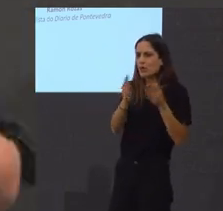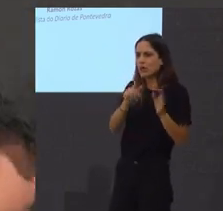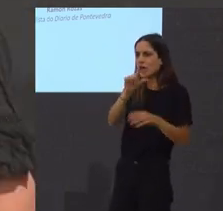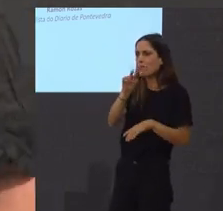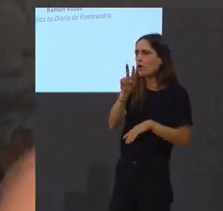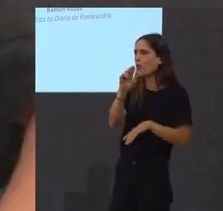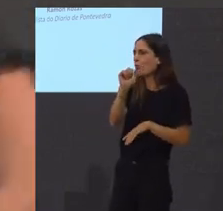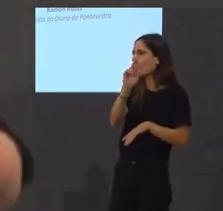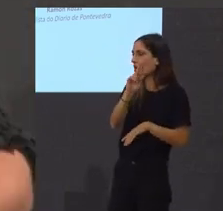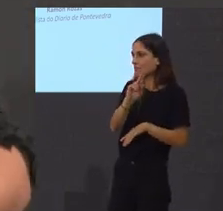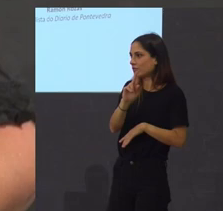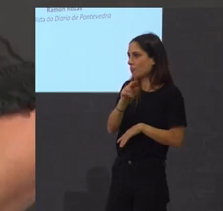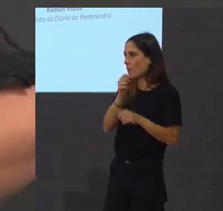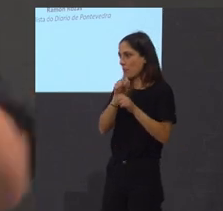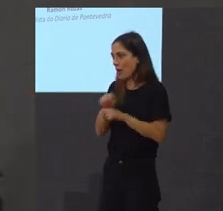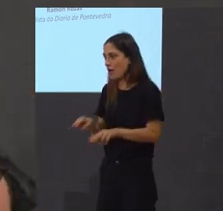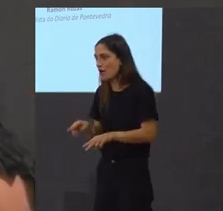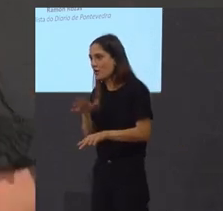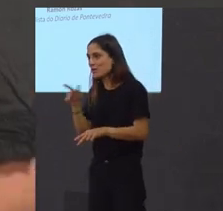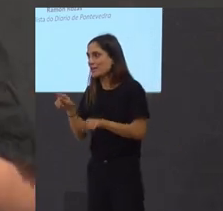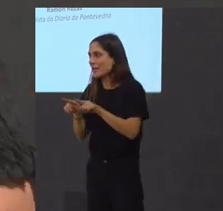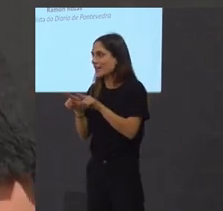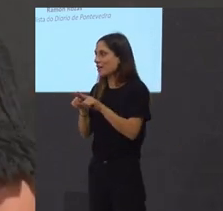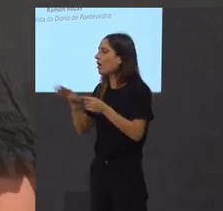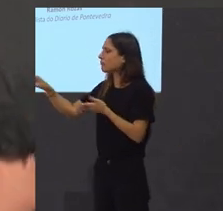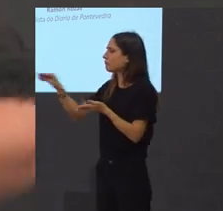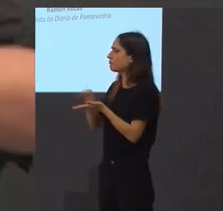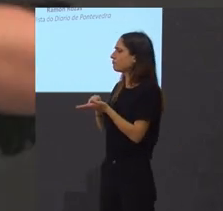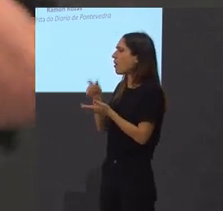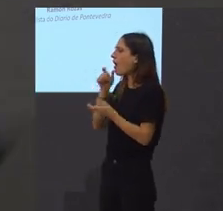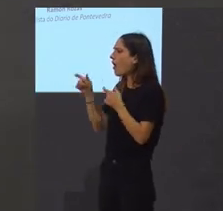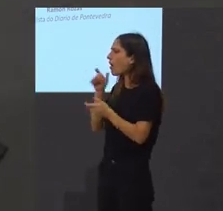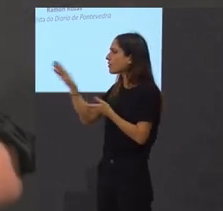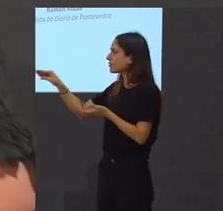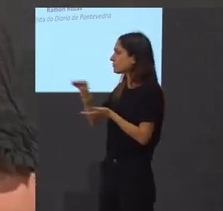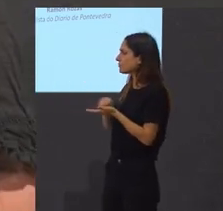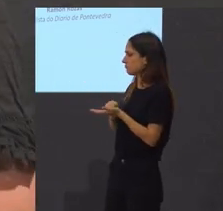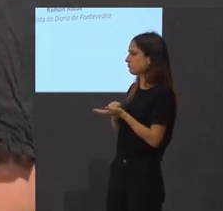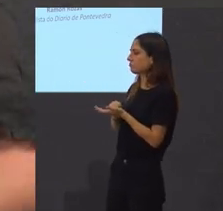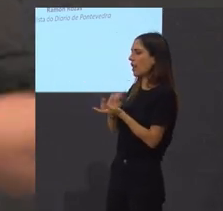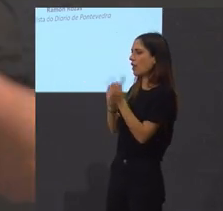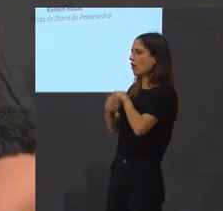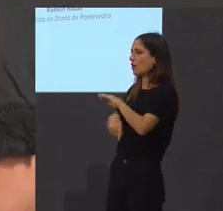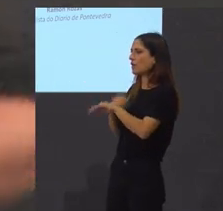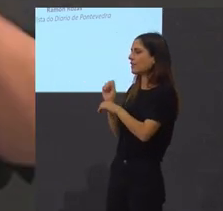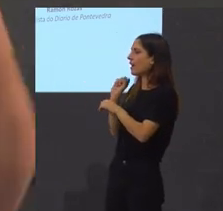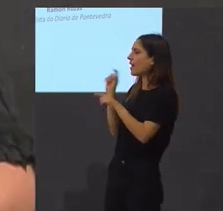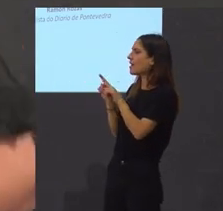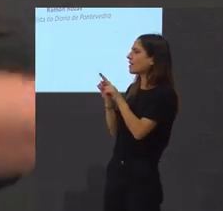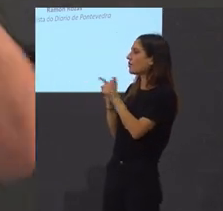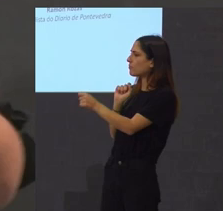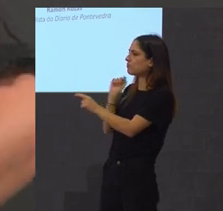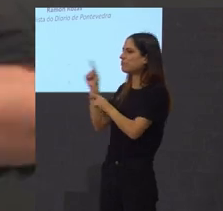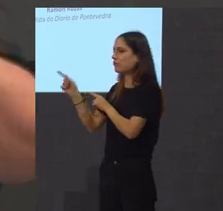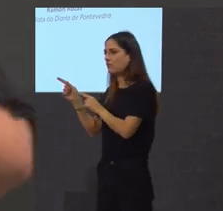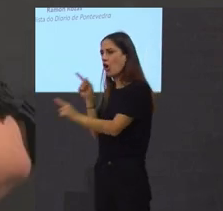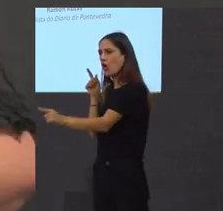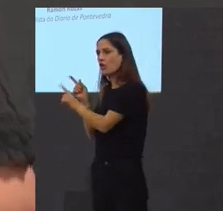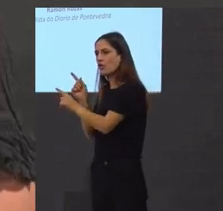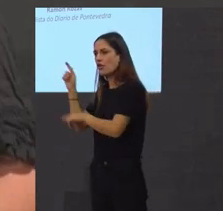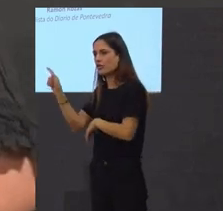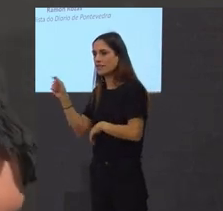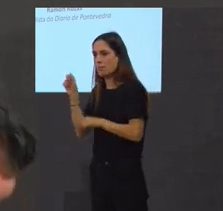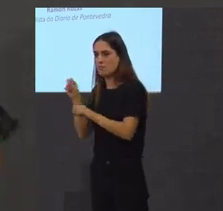insultados recollendo todo ese insulto e convertindo nunha lanza de carácter político identitario cultural e